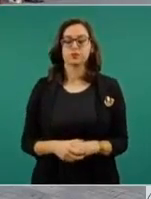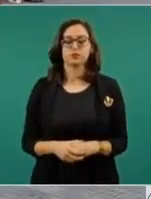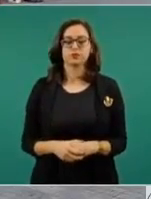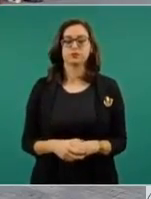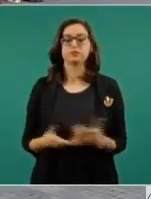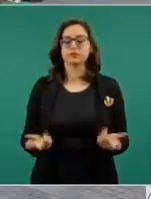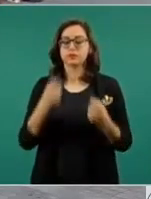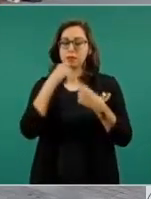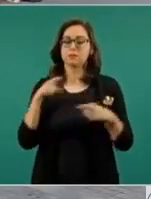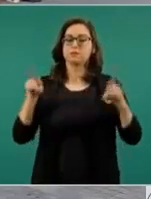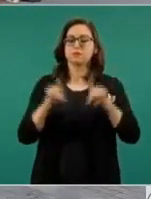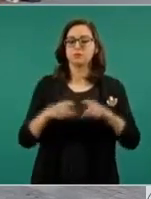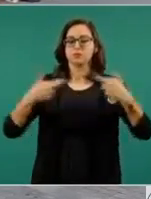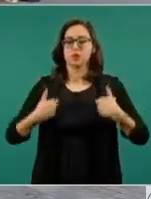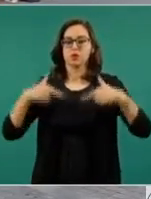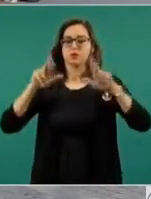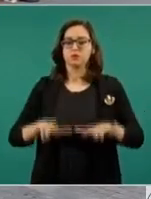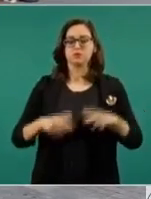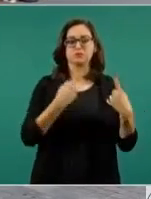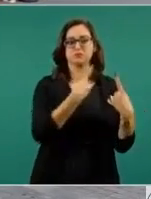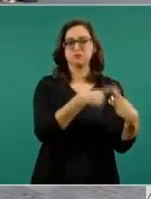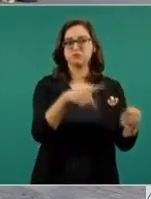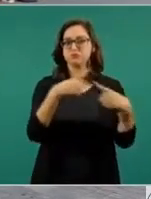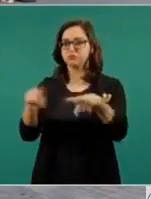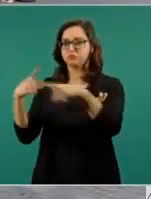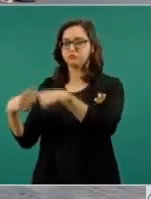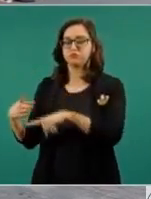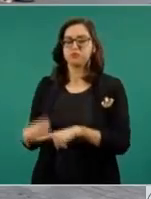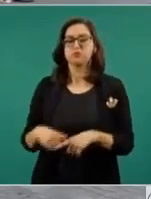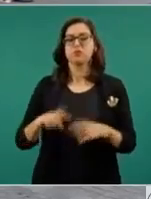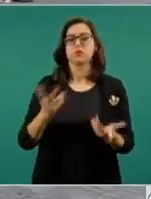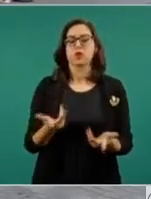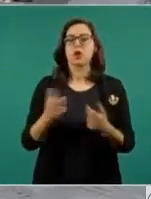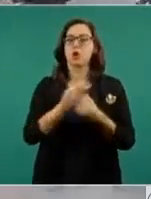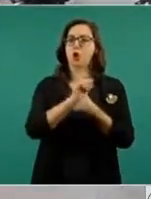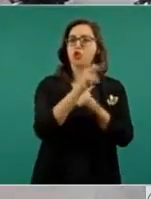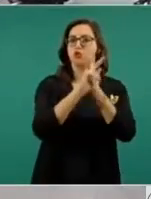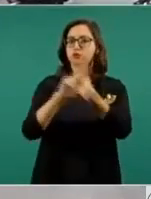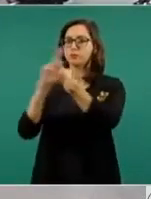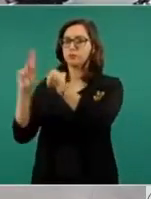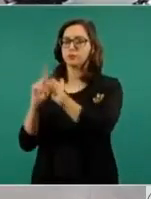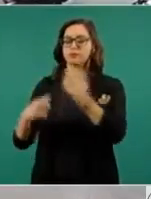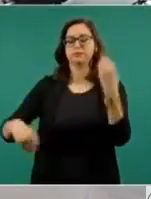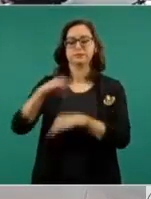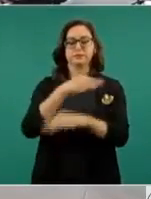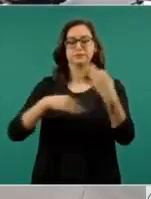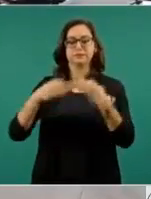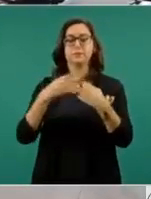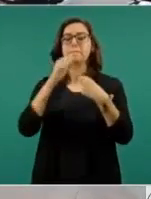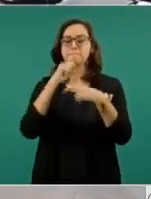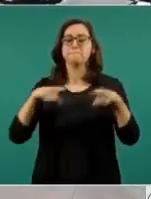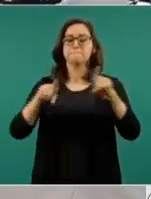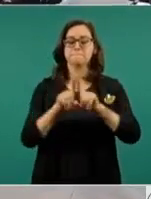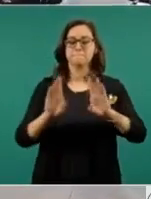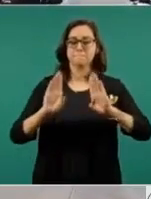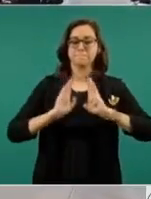Embajadores y Representantes de Ministros de Defensa de Naciones Amigas. Agregados Militares